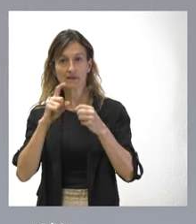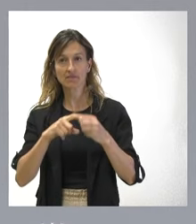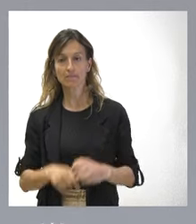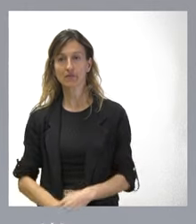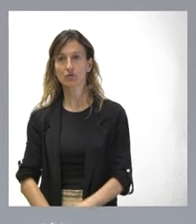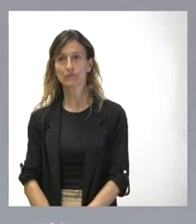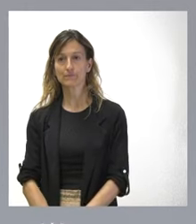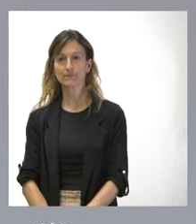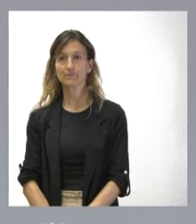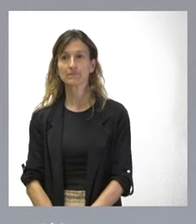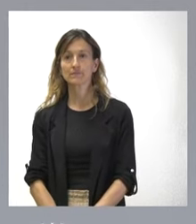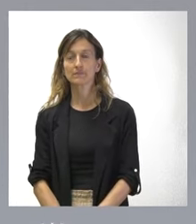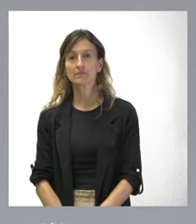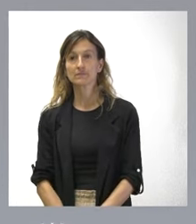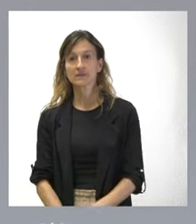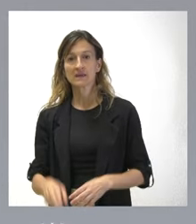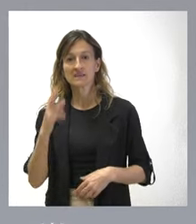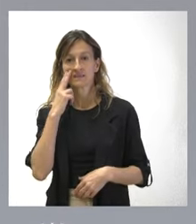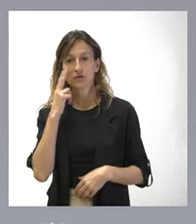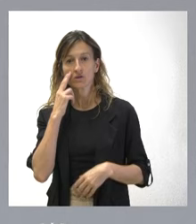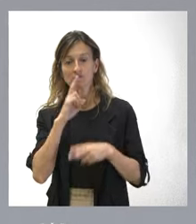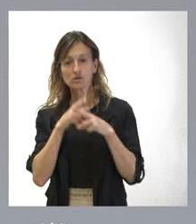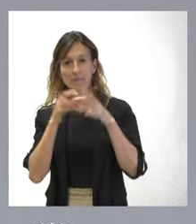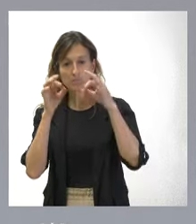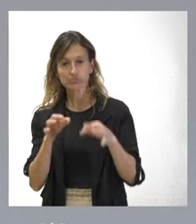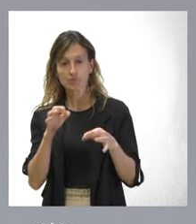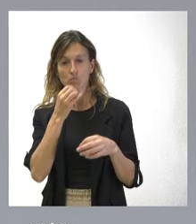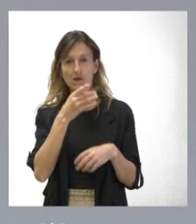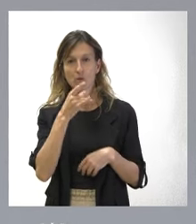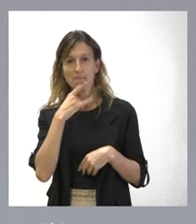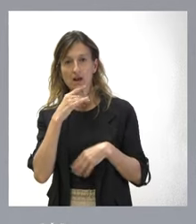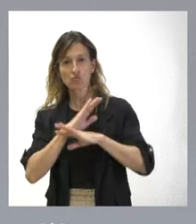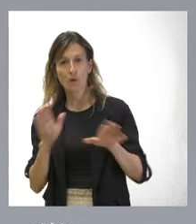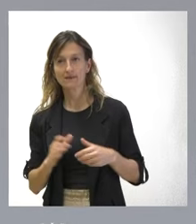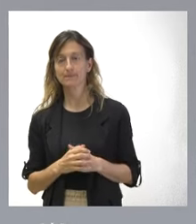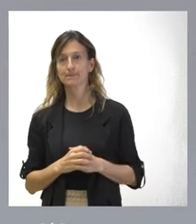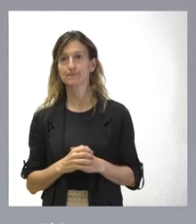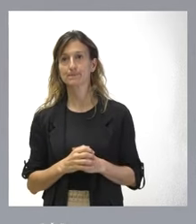persona. Terrorismo es terrorismo. No hay terrorismo bueno y terrorismo malo.